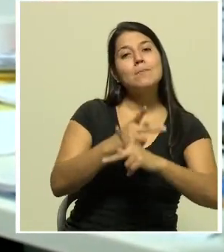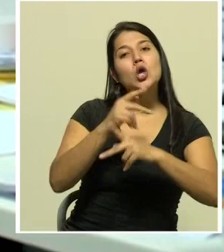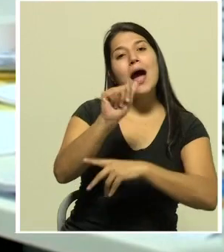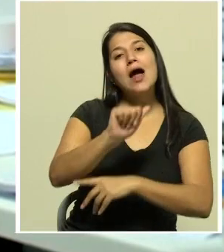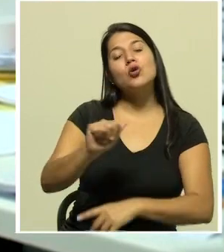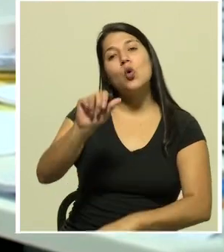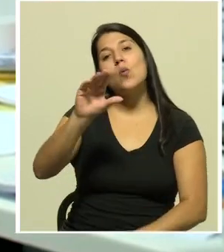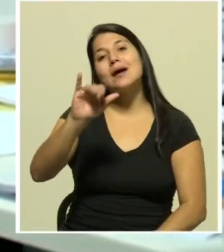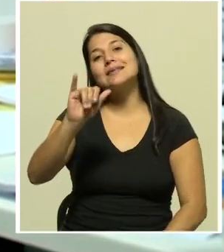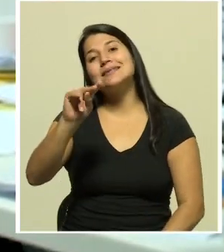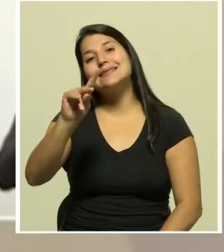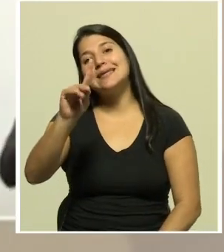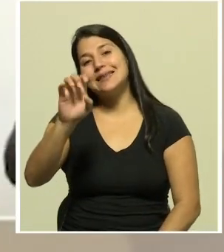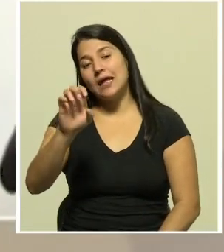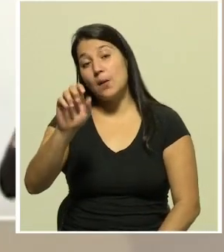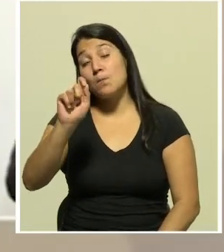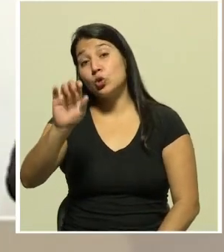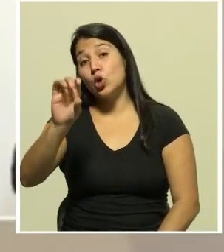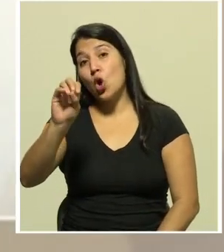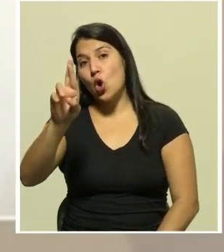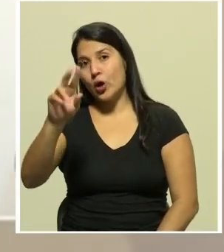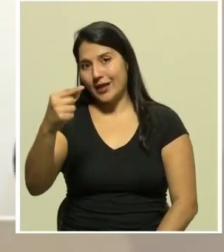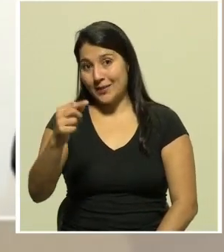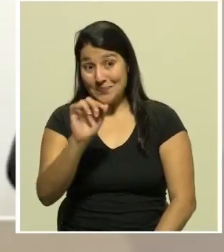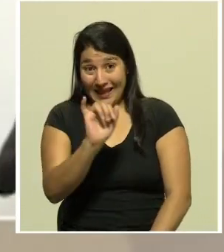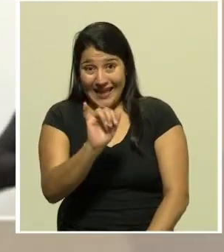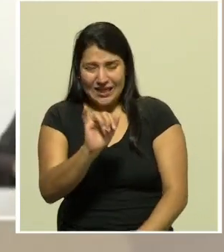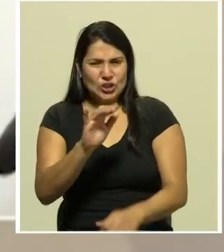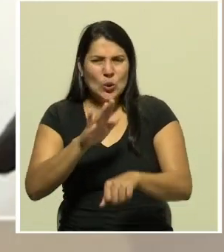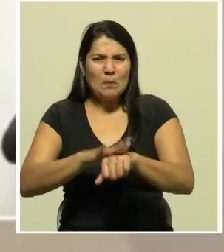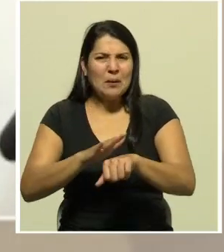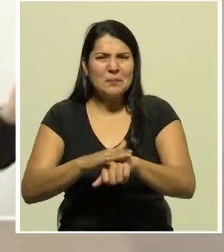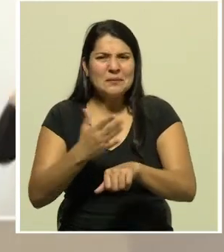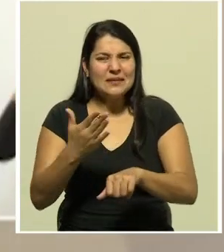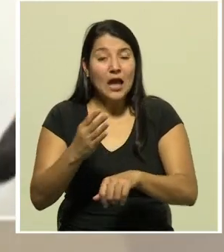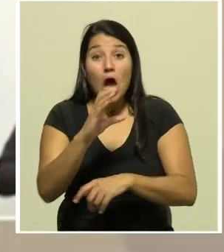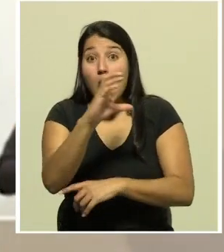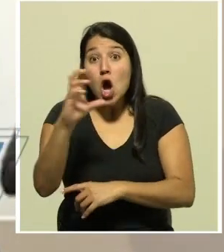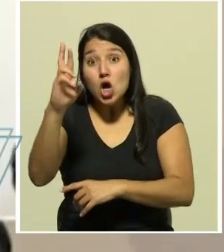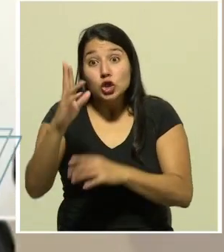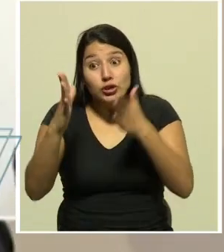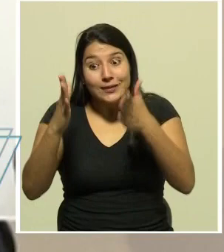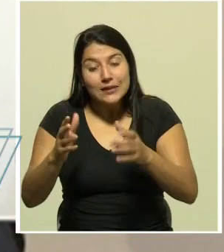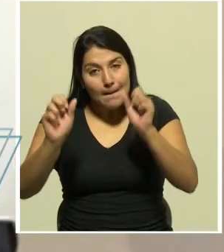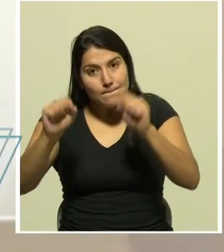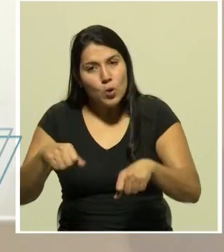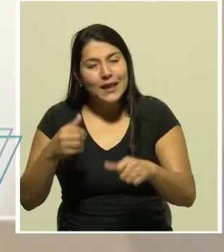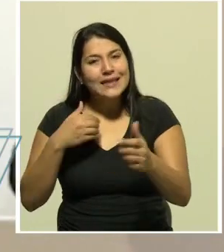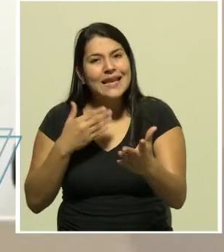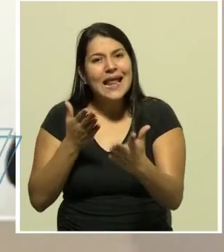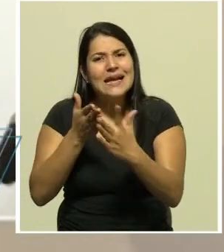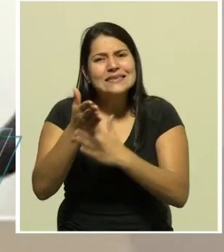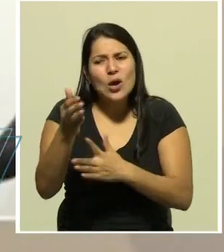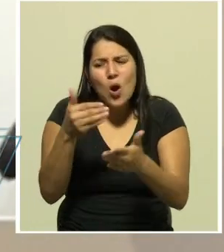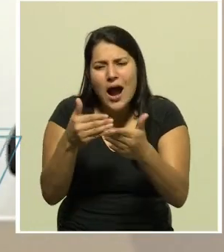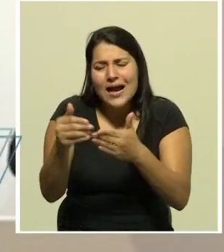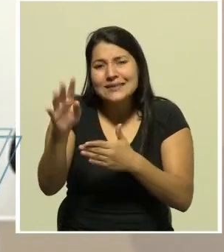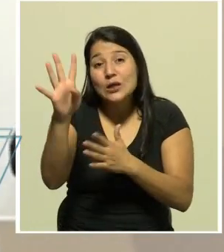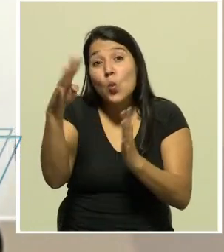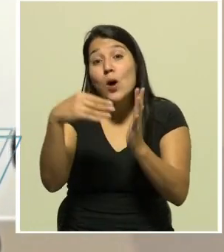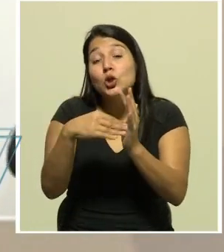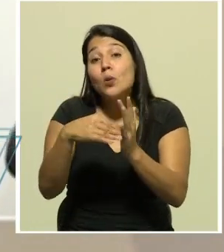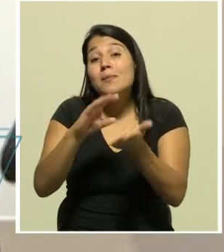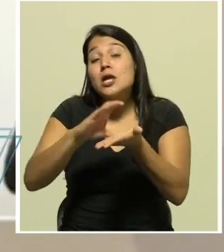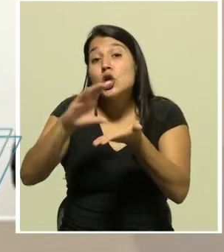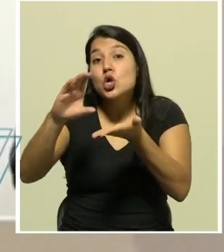cinde punto org Le permite a los costarricenses tener acceso a casi cuatro mil cursos en línea